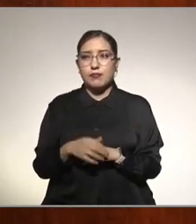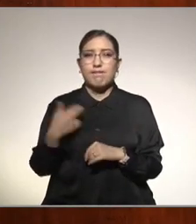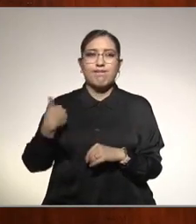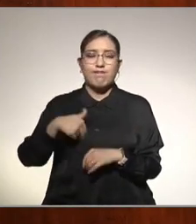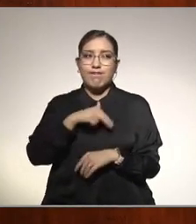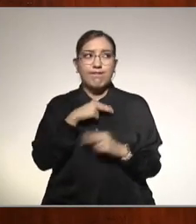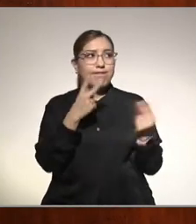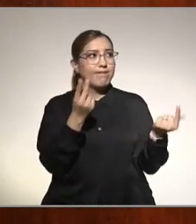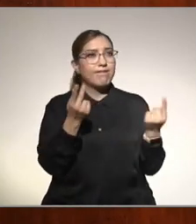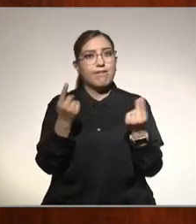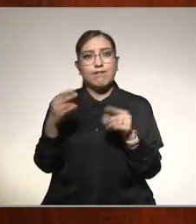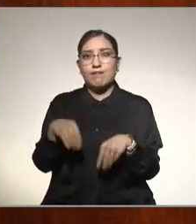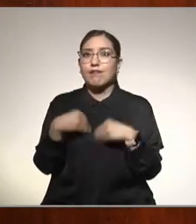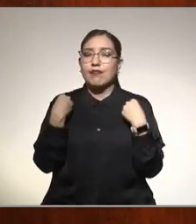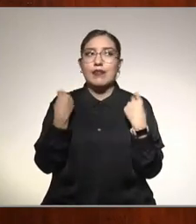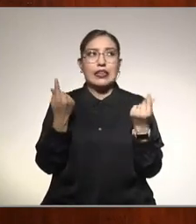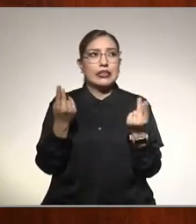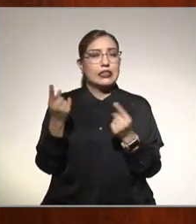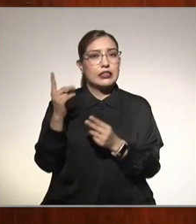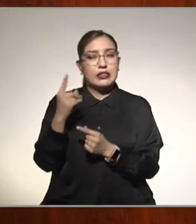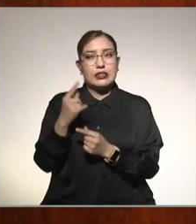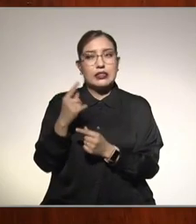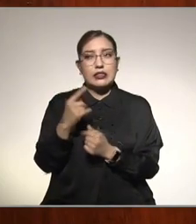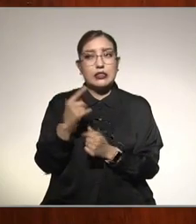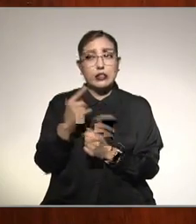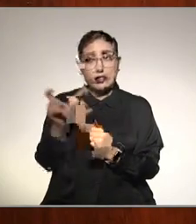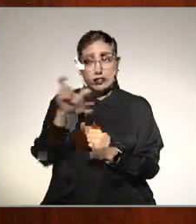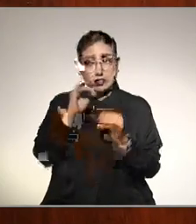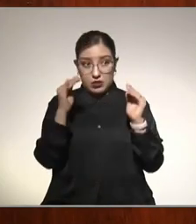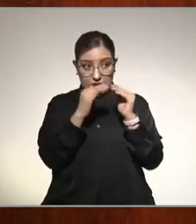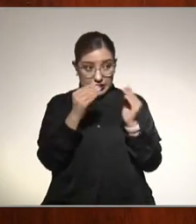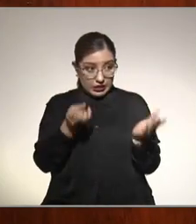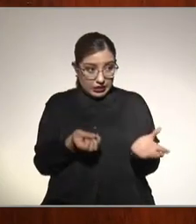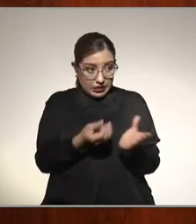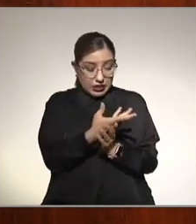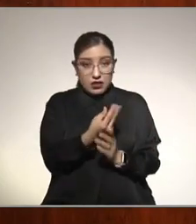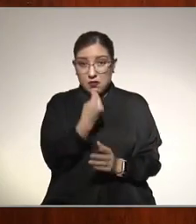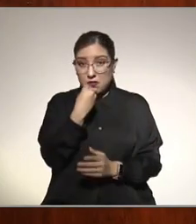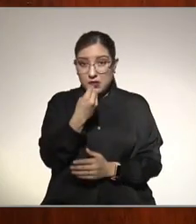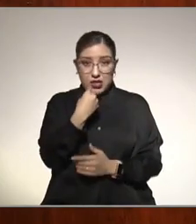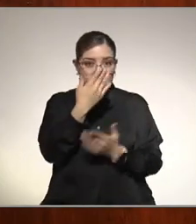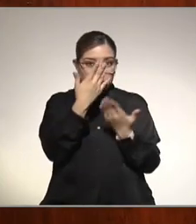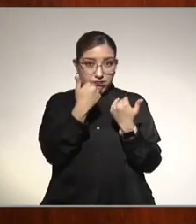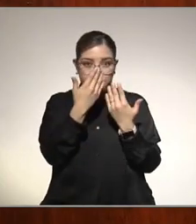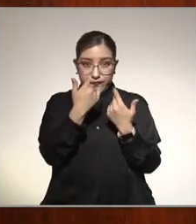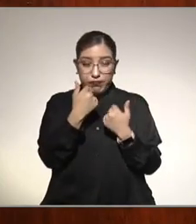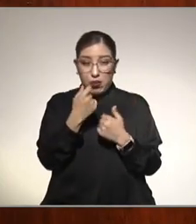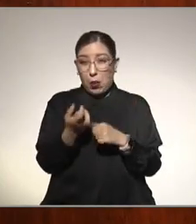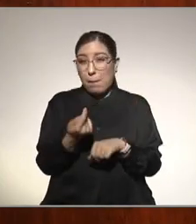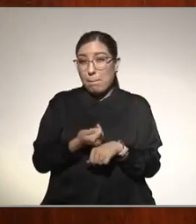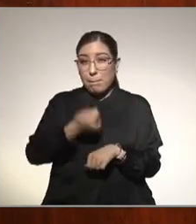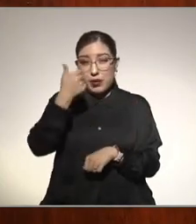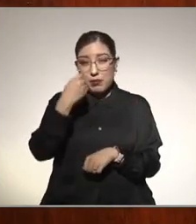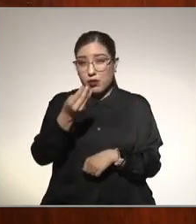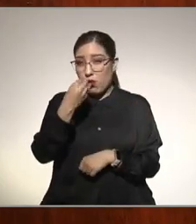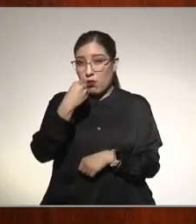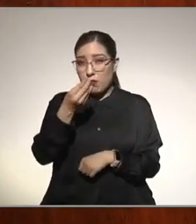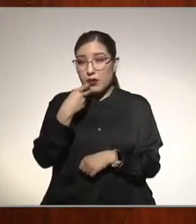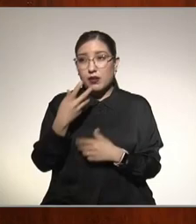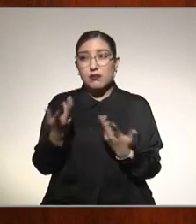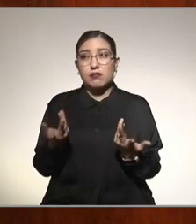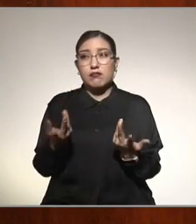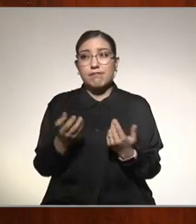ritmo de vida salimos de casa sin un momento y lo primero que llevamos al estómago seguramente